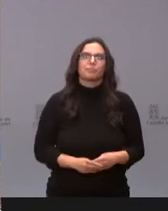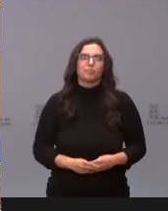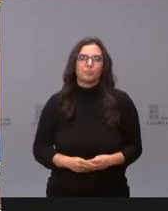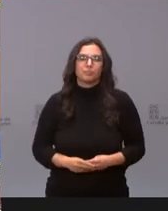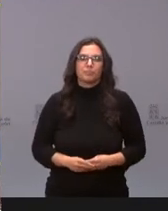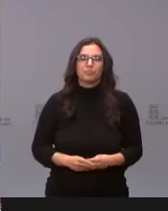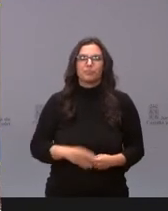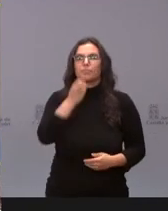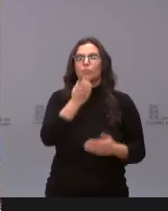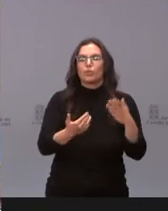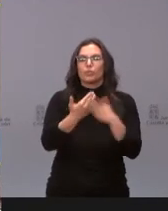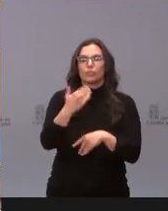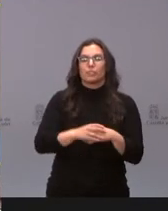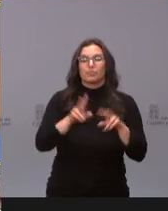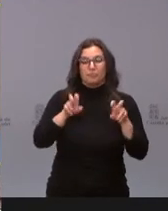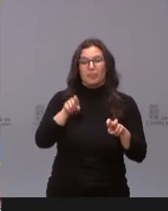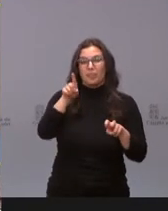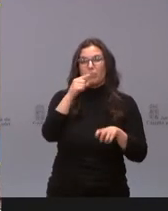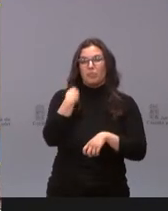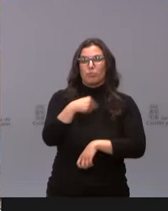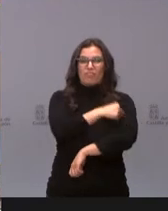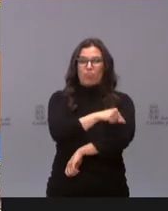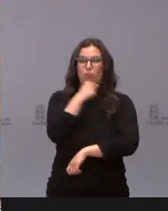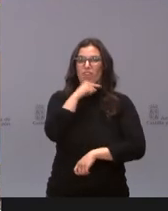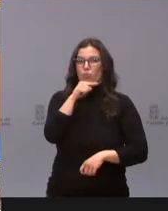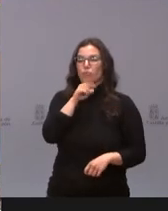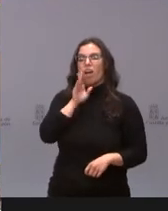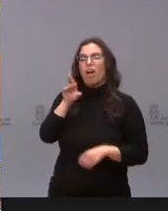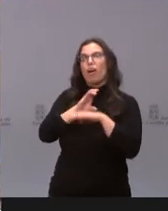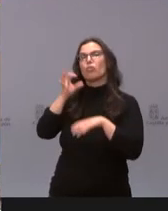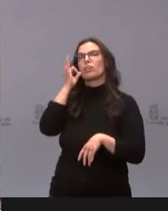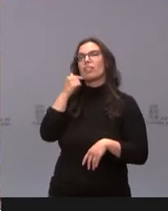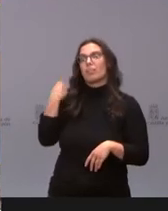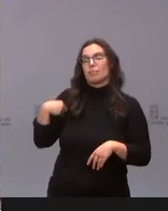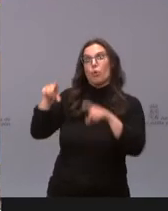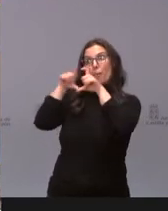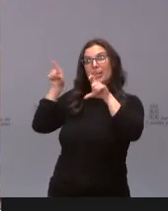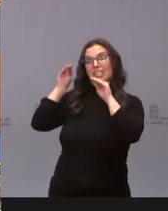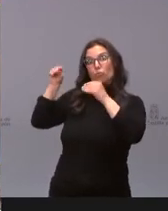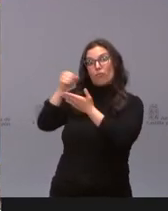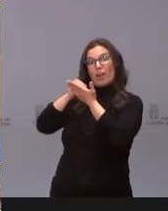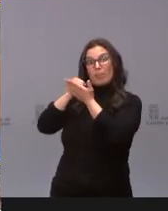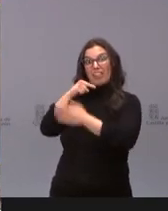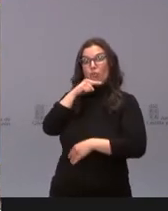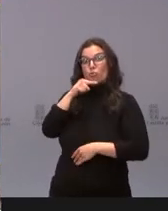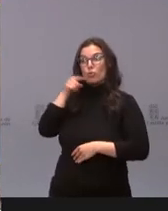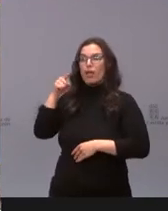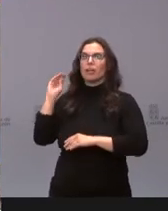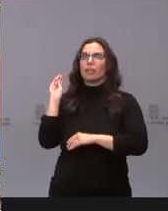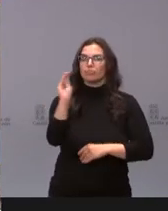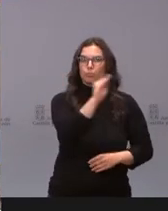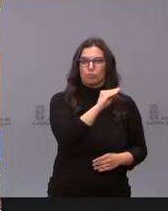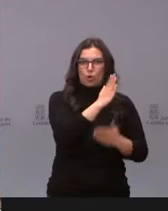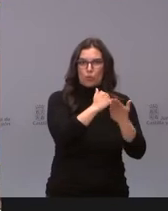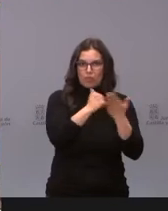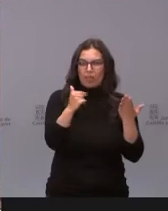Buenos días. Siguiendo con este tema de Sputnik, la consejera ha desvelado que ha sido la propia farmacéutica la que se ha puesto en contacto con las comunidades autónomas.